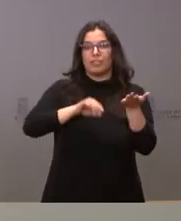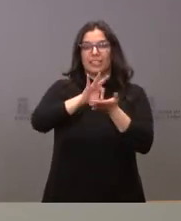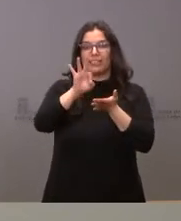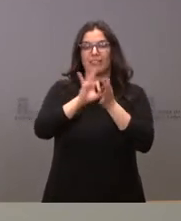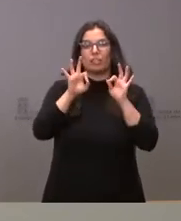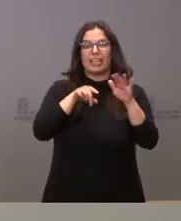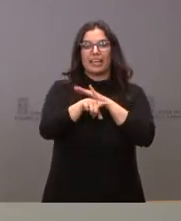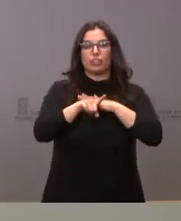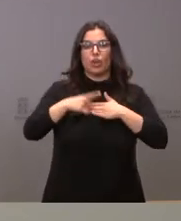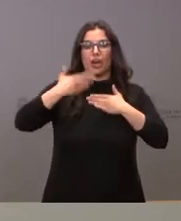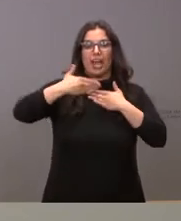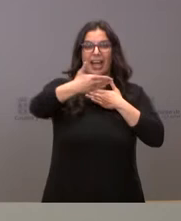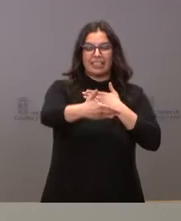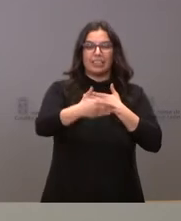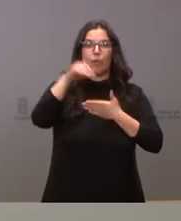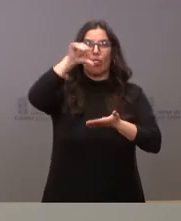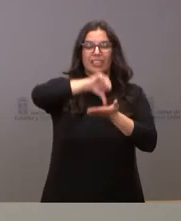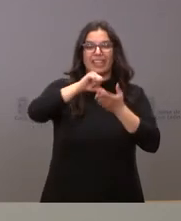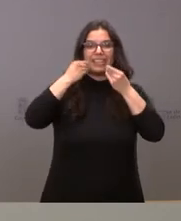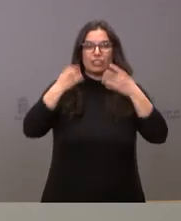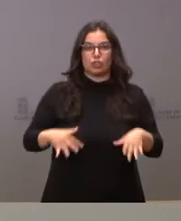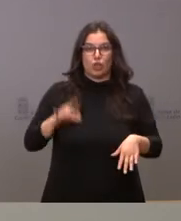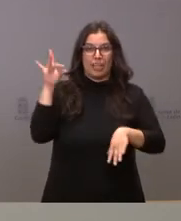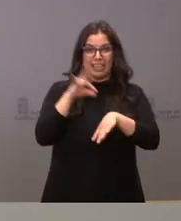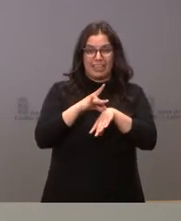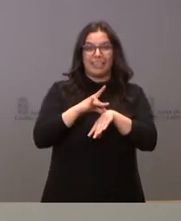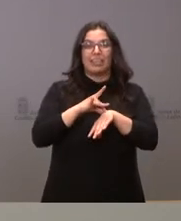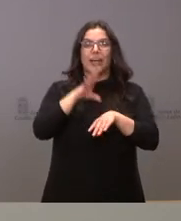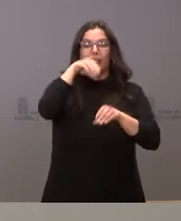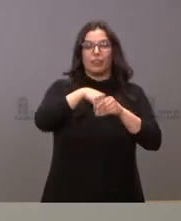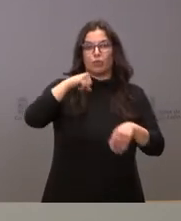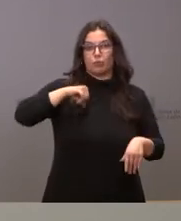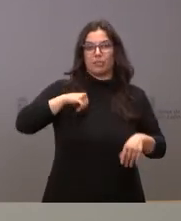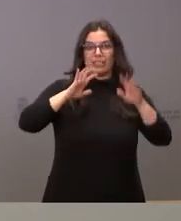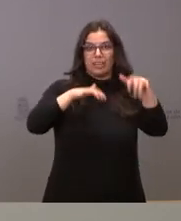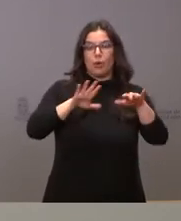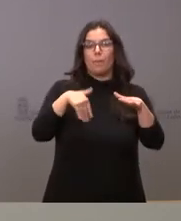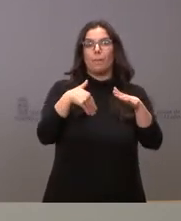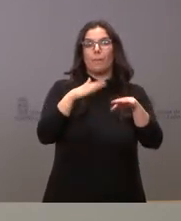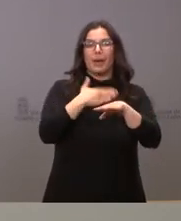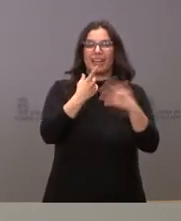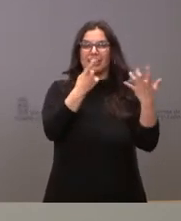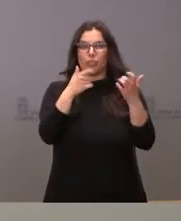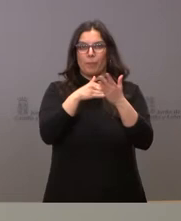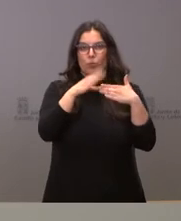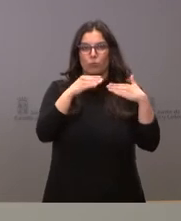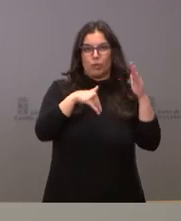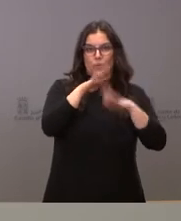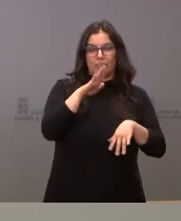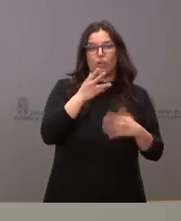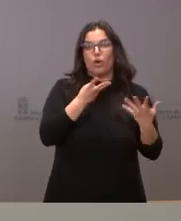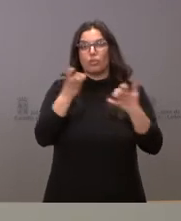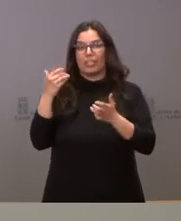Gestión de Archivo Central de Historias Clínicas en el Complejo Asistencial de León para más de 600.000 usuarios, 800.000